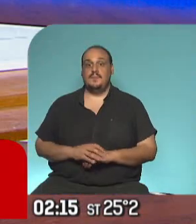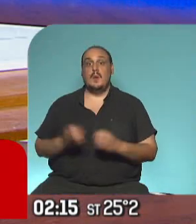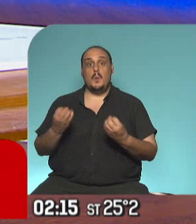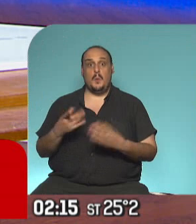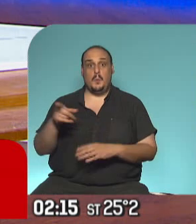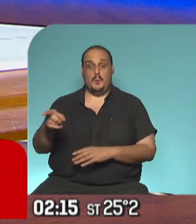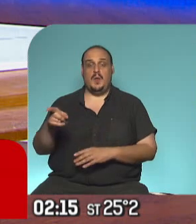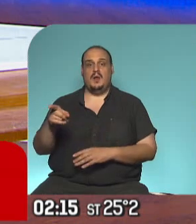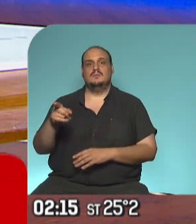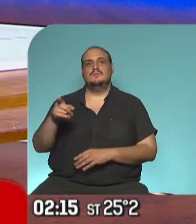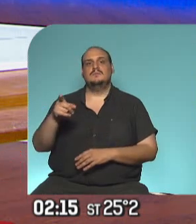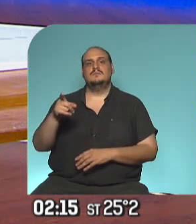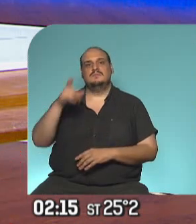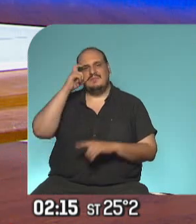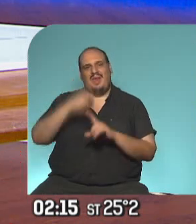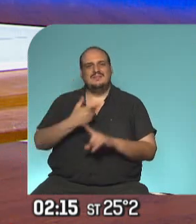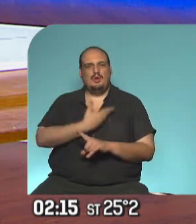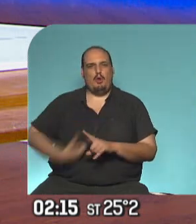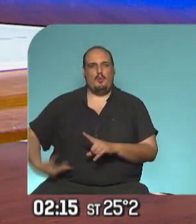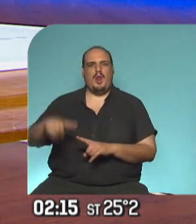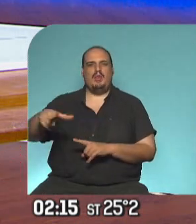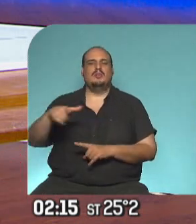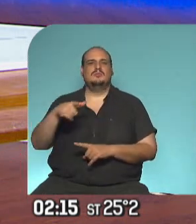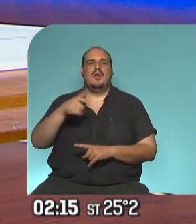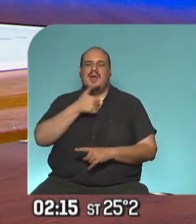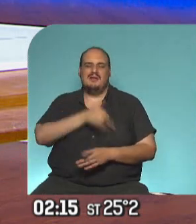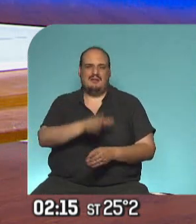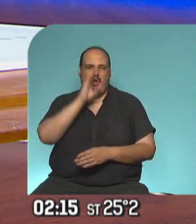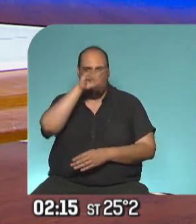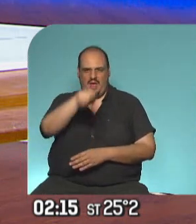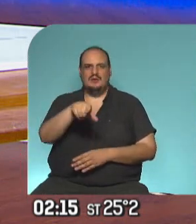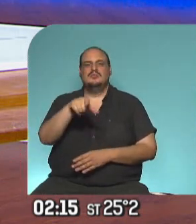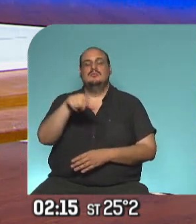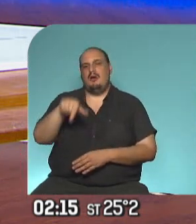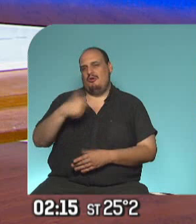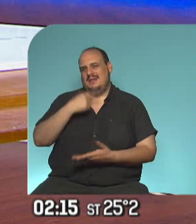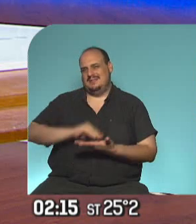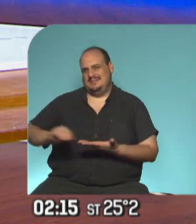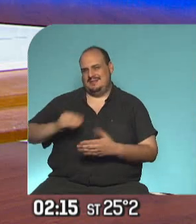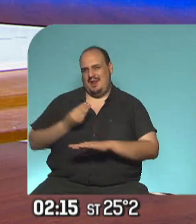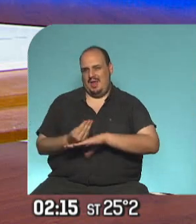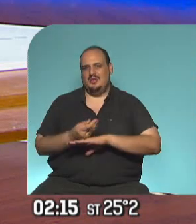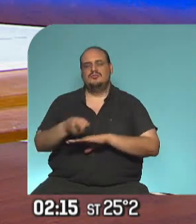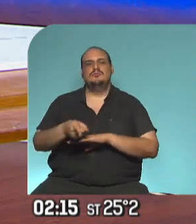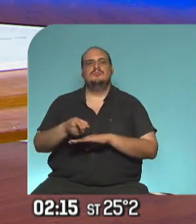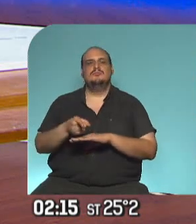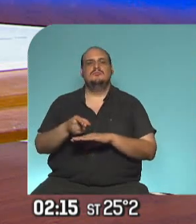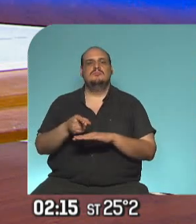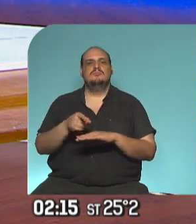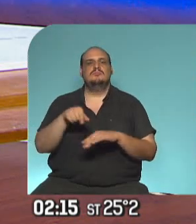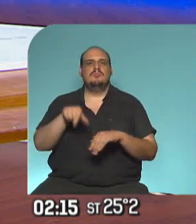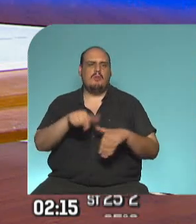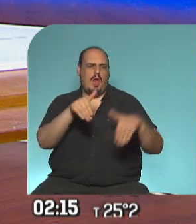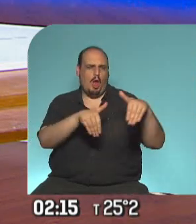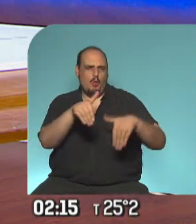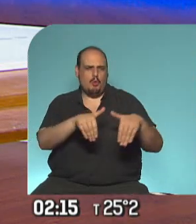al ex gobernador de la provincia de río negro senador actualmente y los números a ver en el boca de